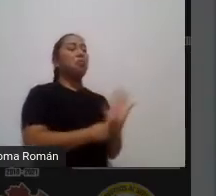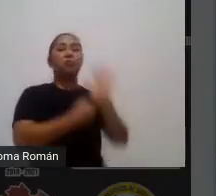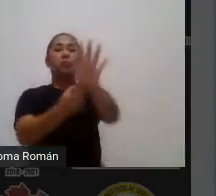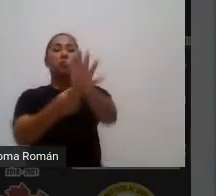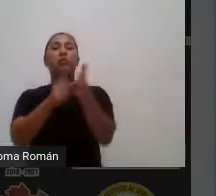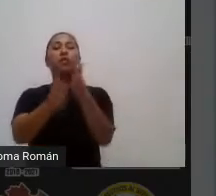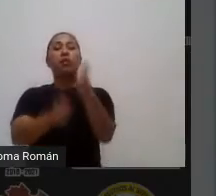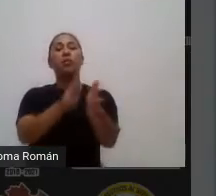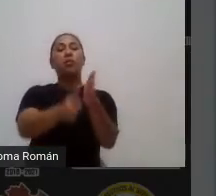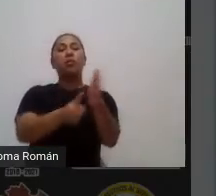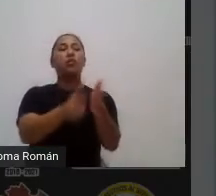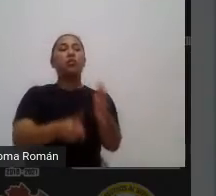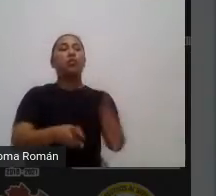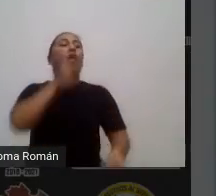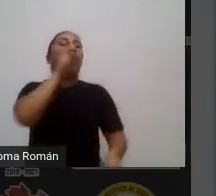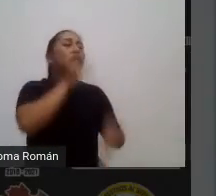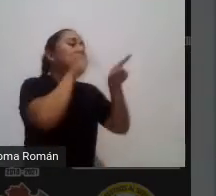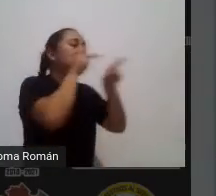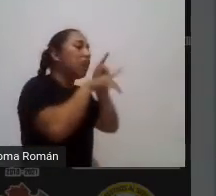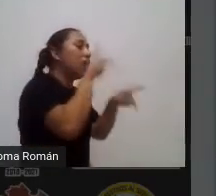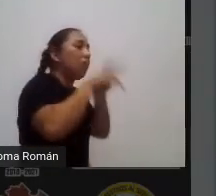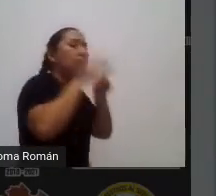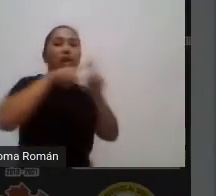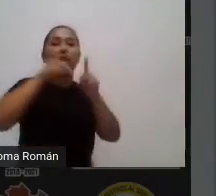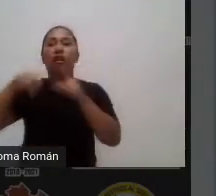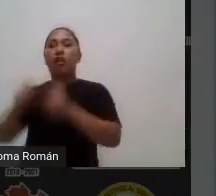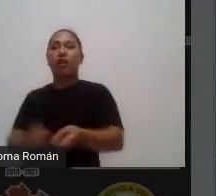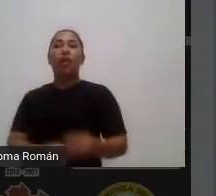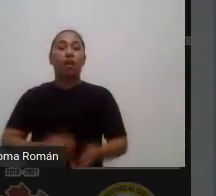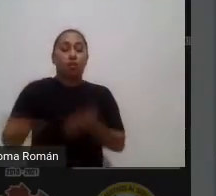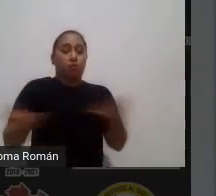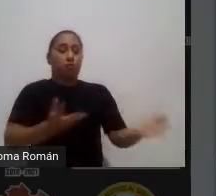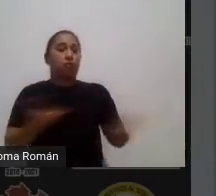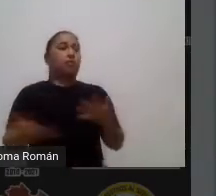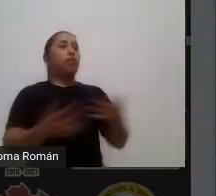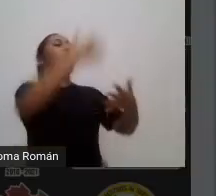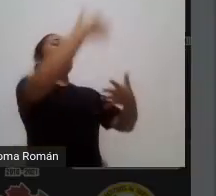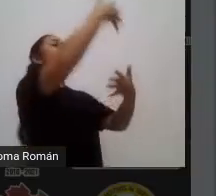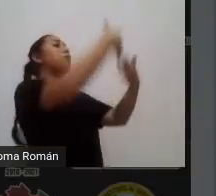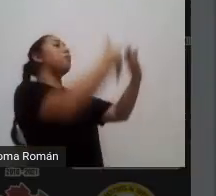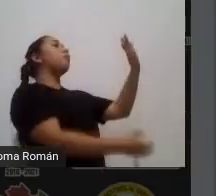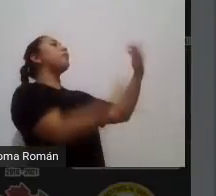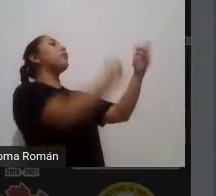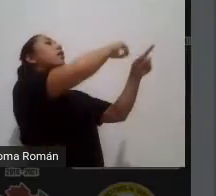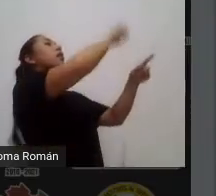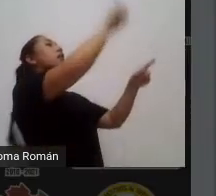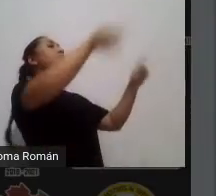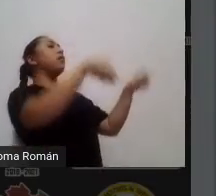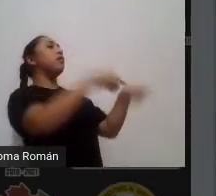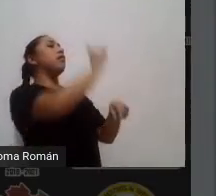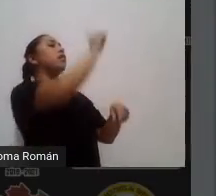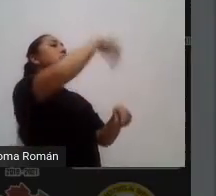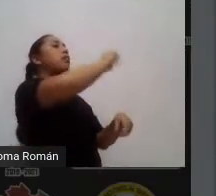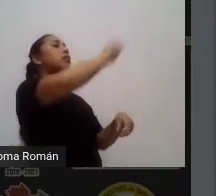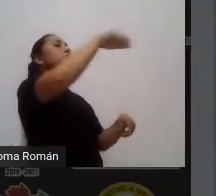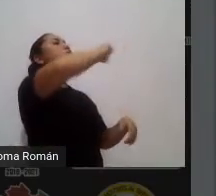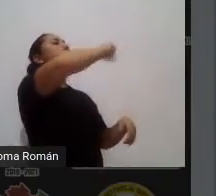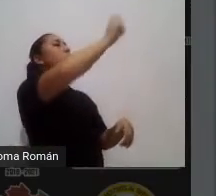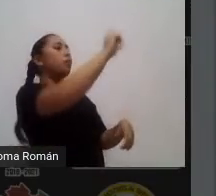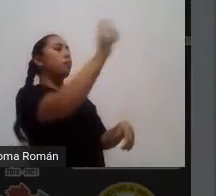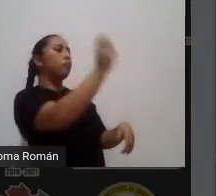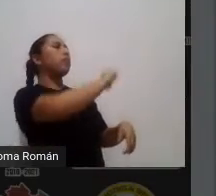entrevista que los niños generen ustedes tienen que elaborar su escala estimativa o su rúbrica para poder evaluar esos productos